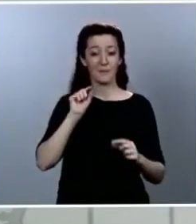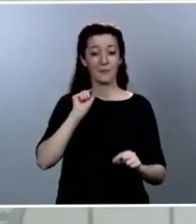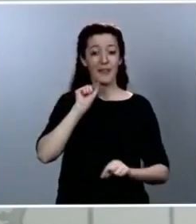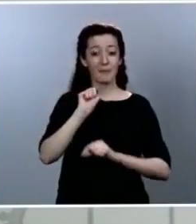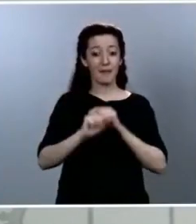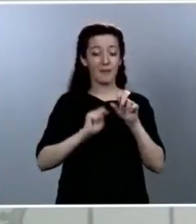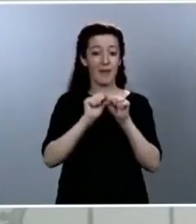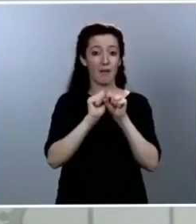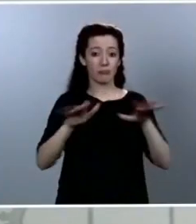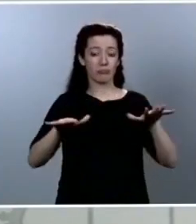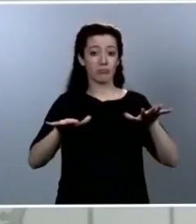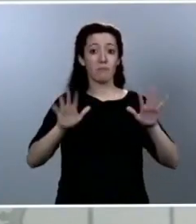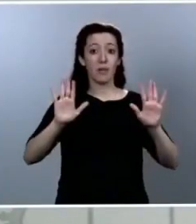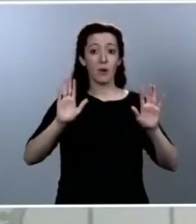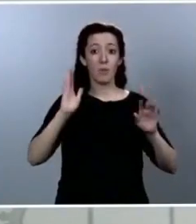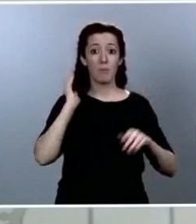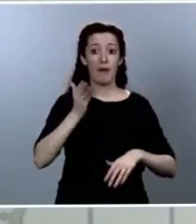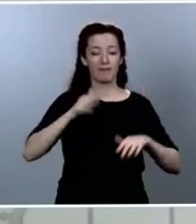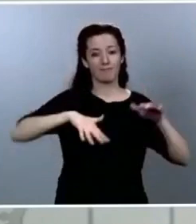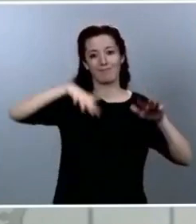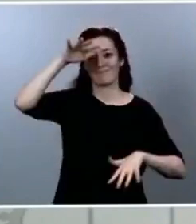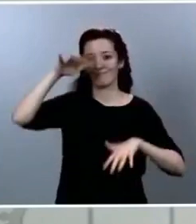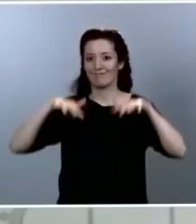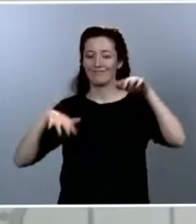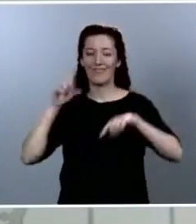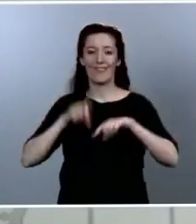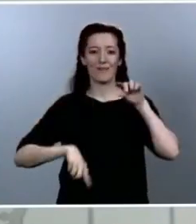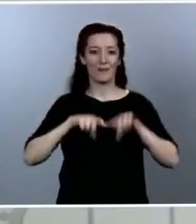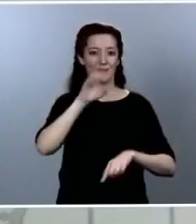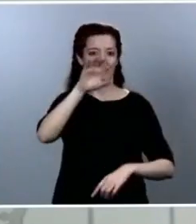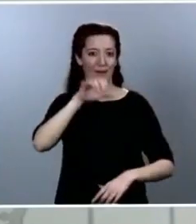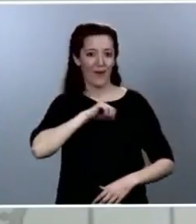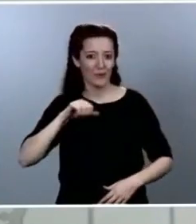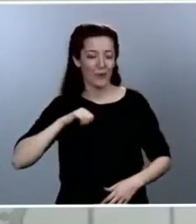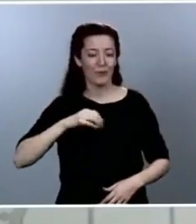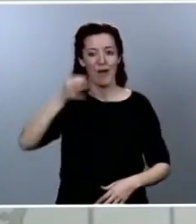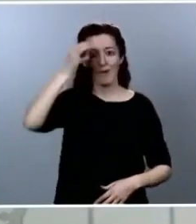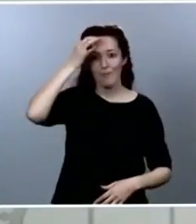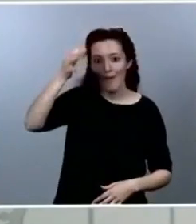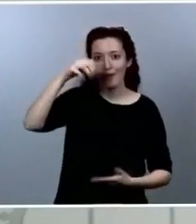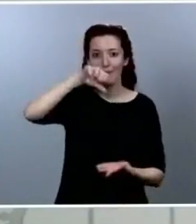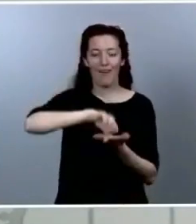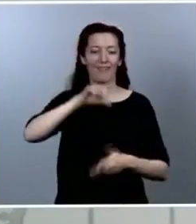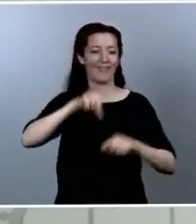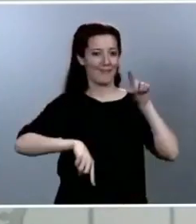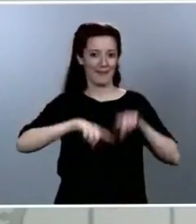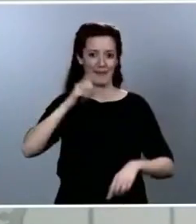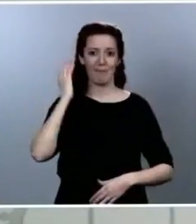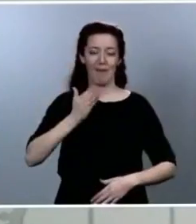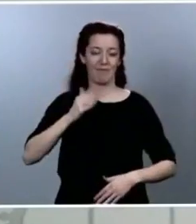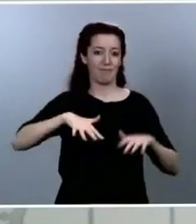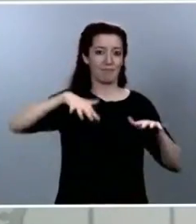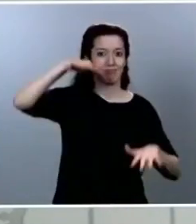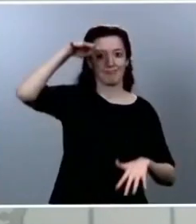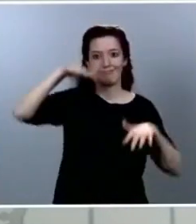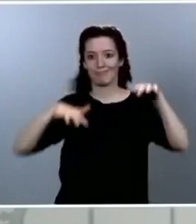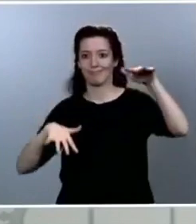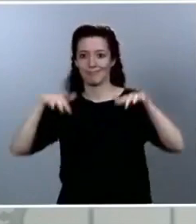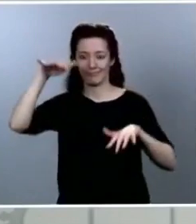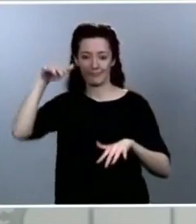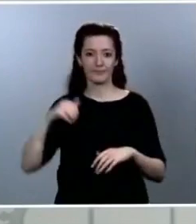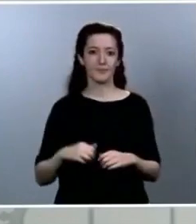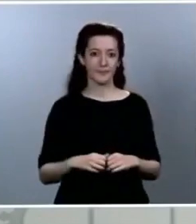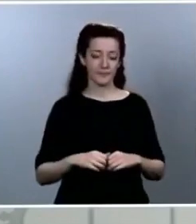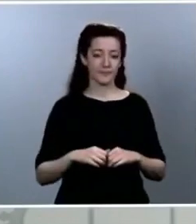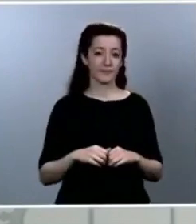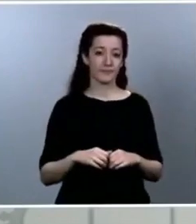y que nos suministra el Ministerio de Sanidad. Por todas partes, ha sucedido igual. Hay zonas muy afectadas, vecinas de